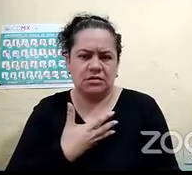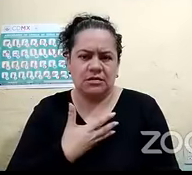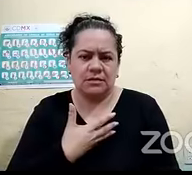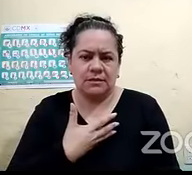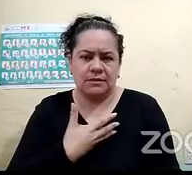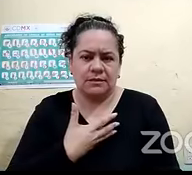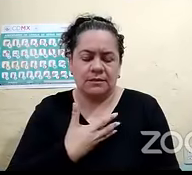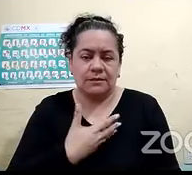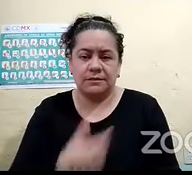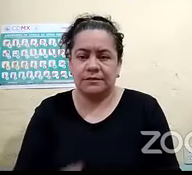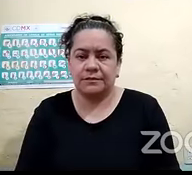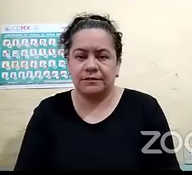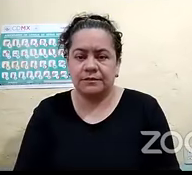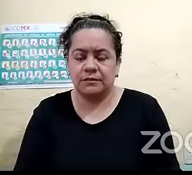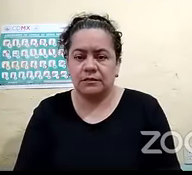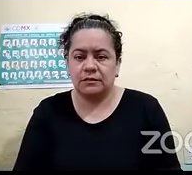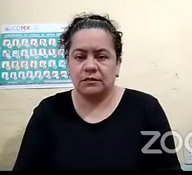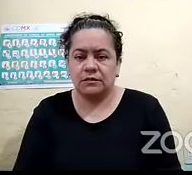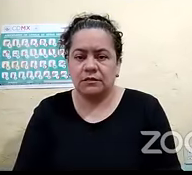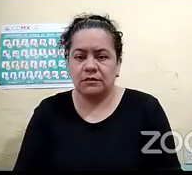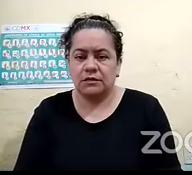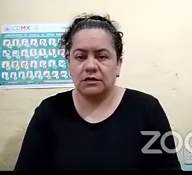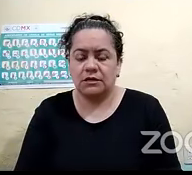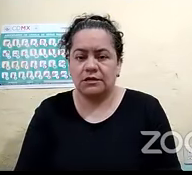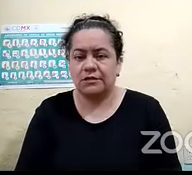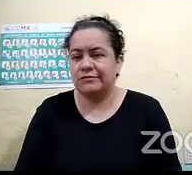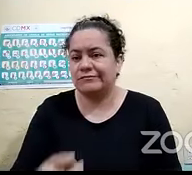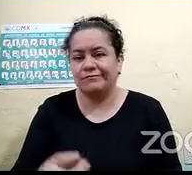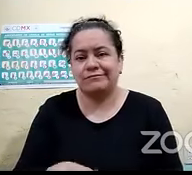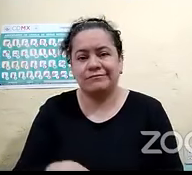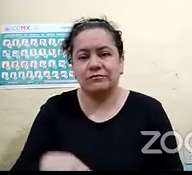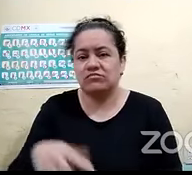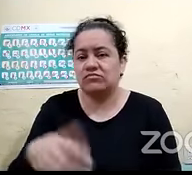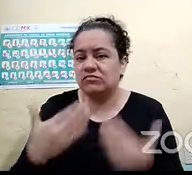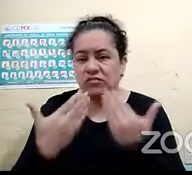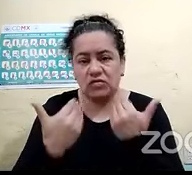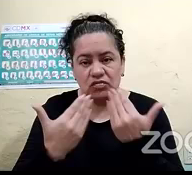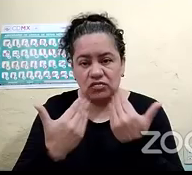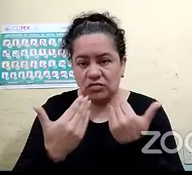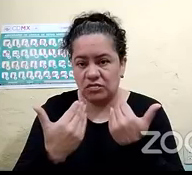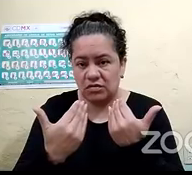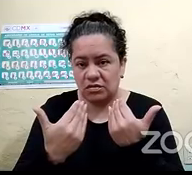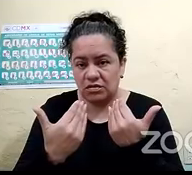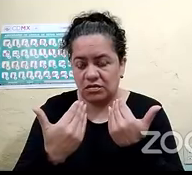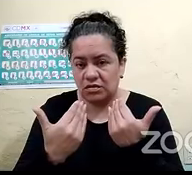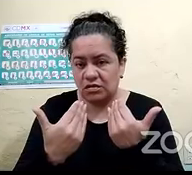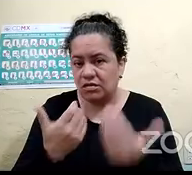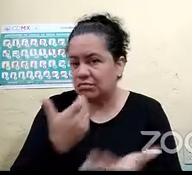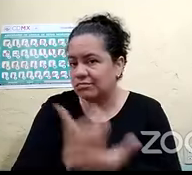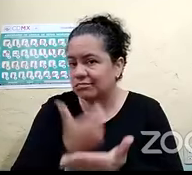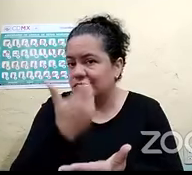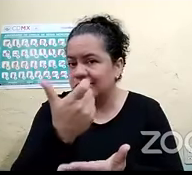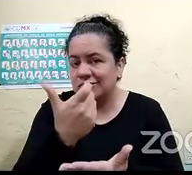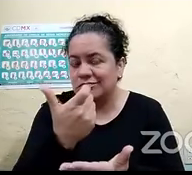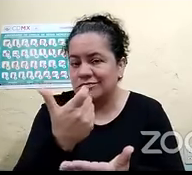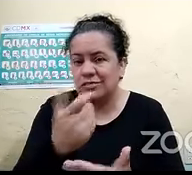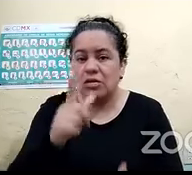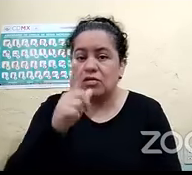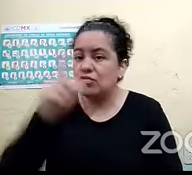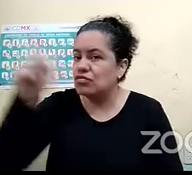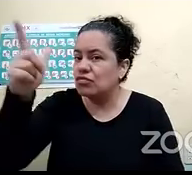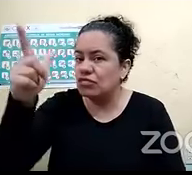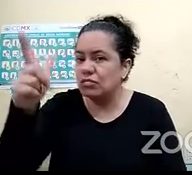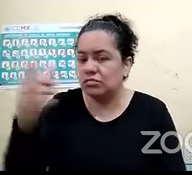Pero si tú no tienes datos celulares, se te fue la luz, perdiste el